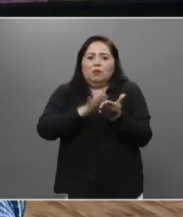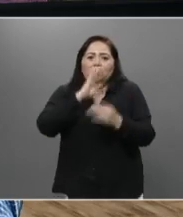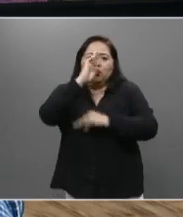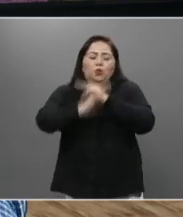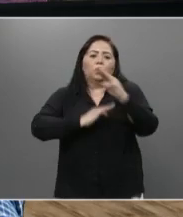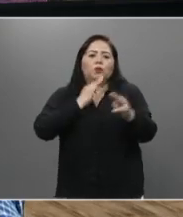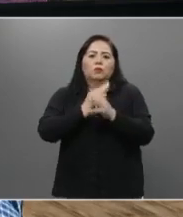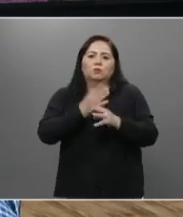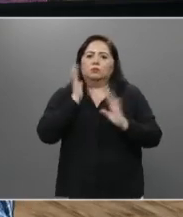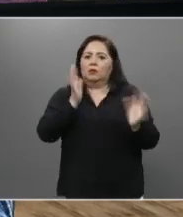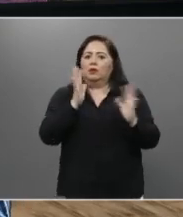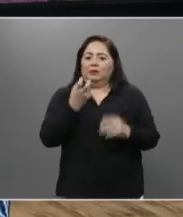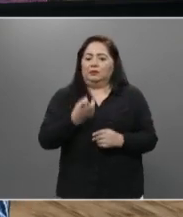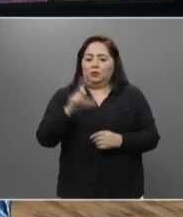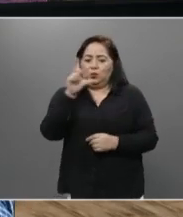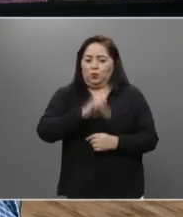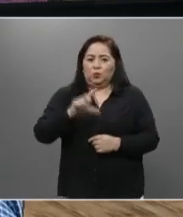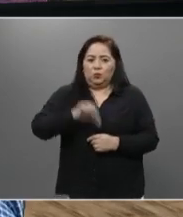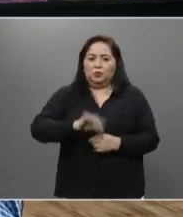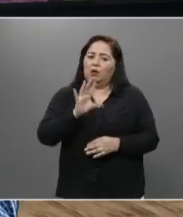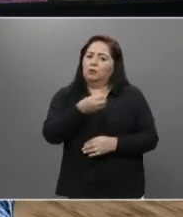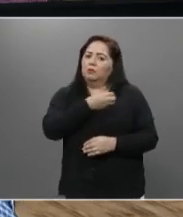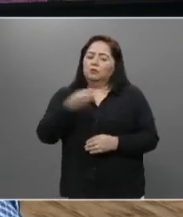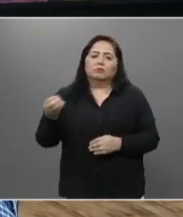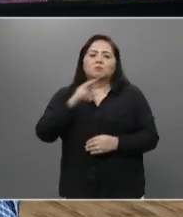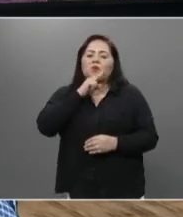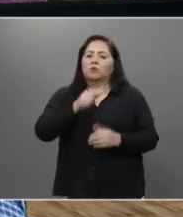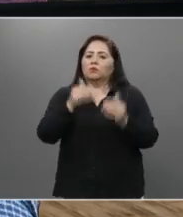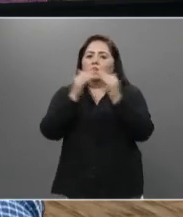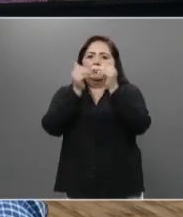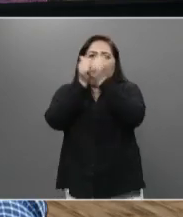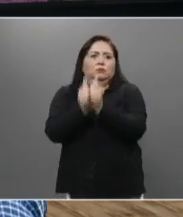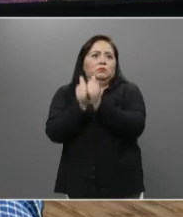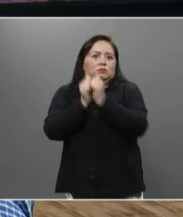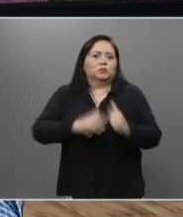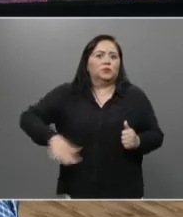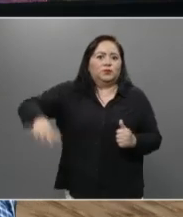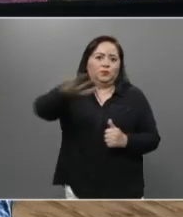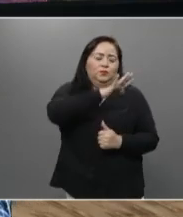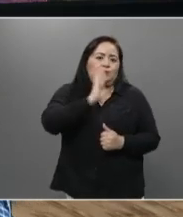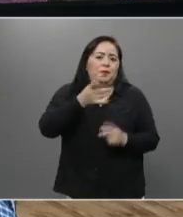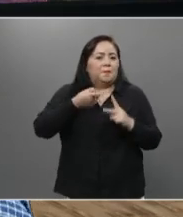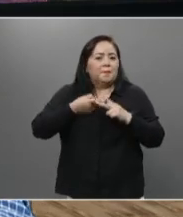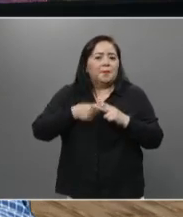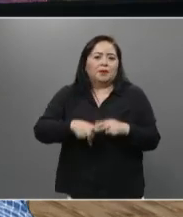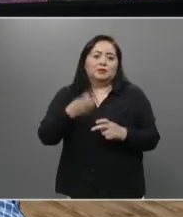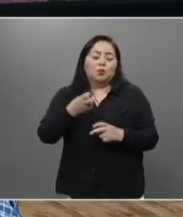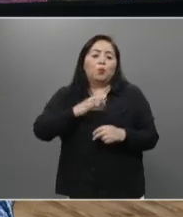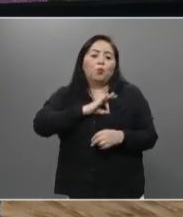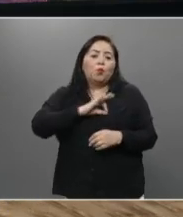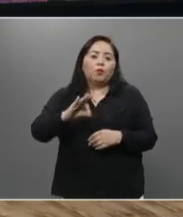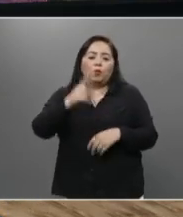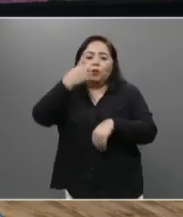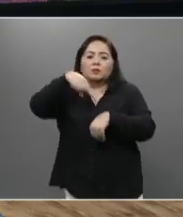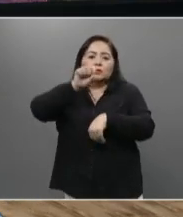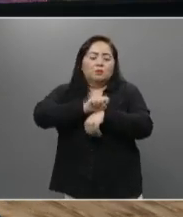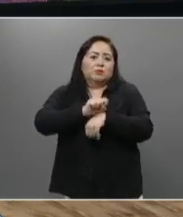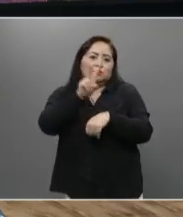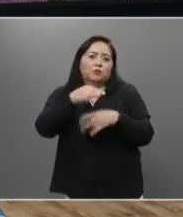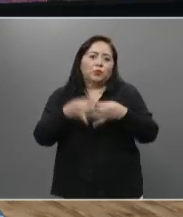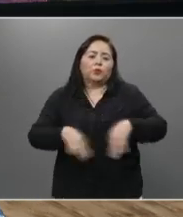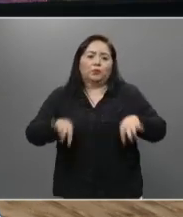población mundial estaba ya este lunes bajo órdenes de quedarse en su casa, en el comienzo de lo que podría ser una semana